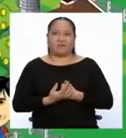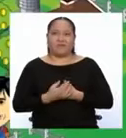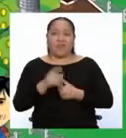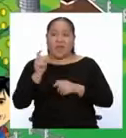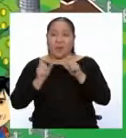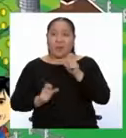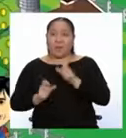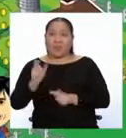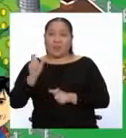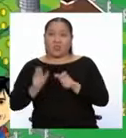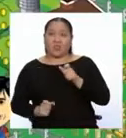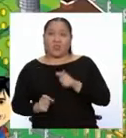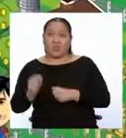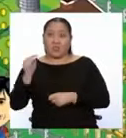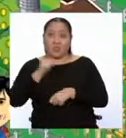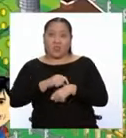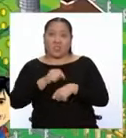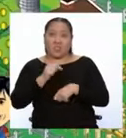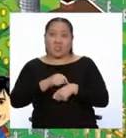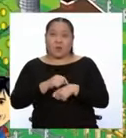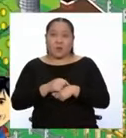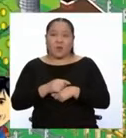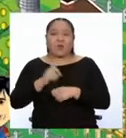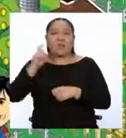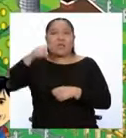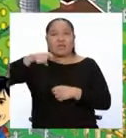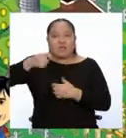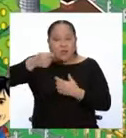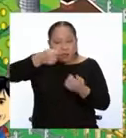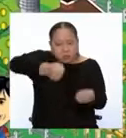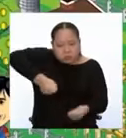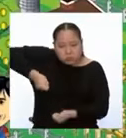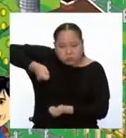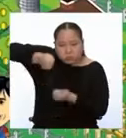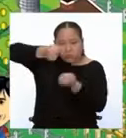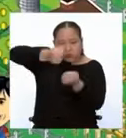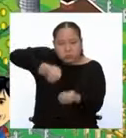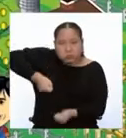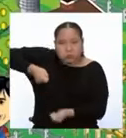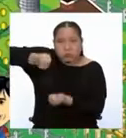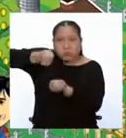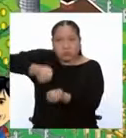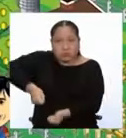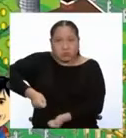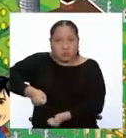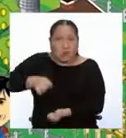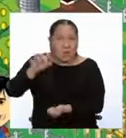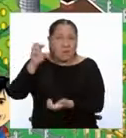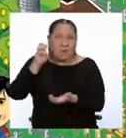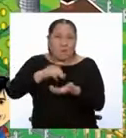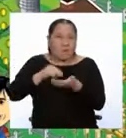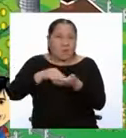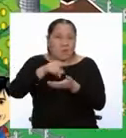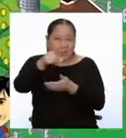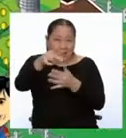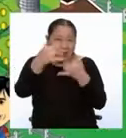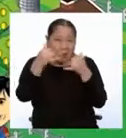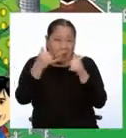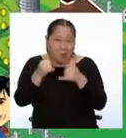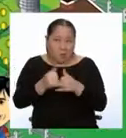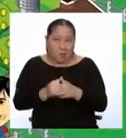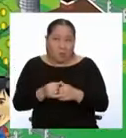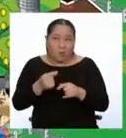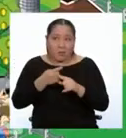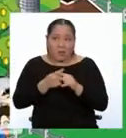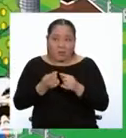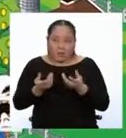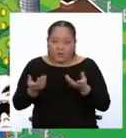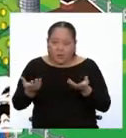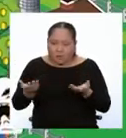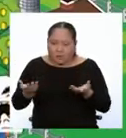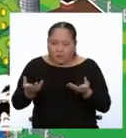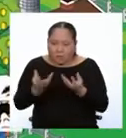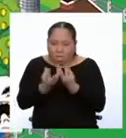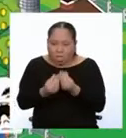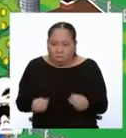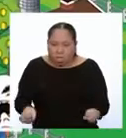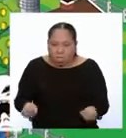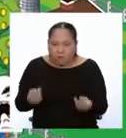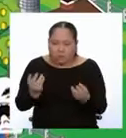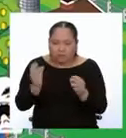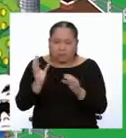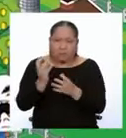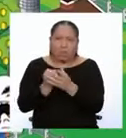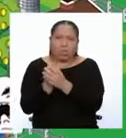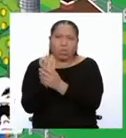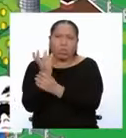gente en esa época intentaba cosechar más que tú cuando juegas Farmville. Pero casi todo se les moría. Lo que